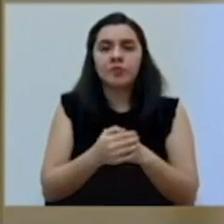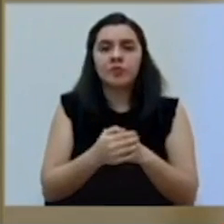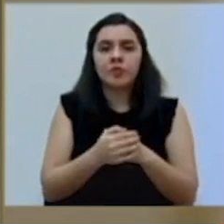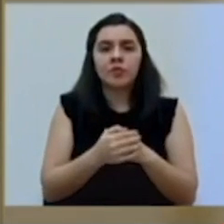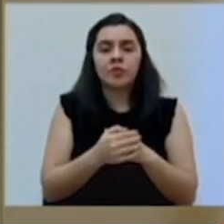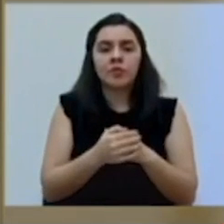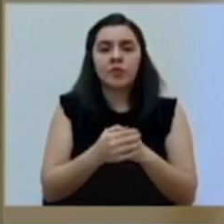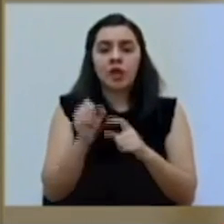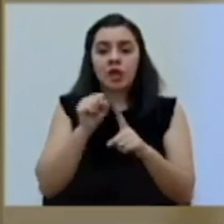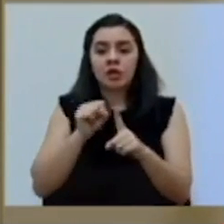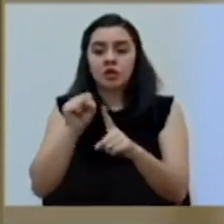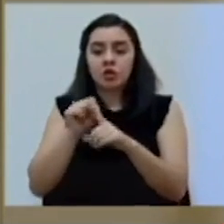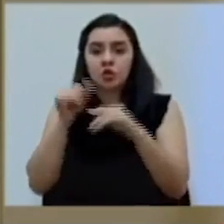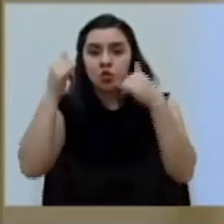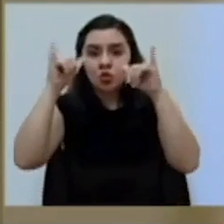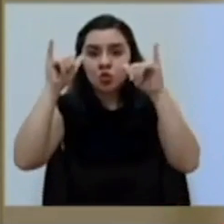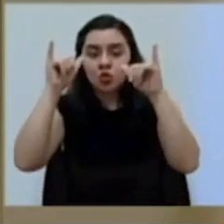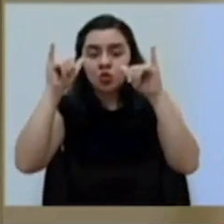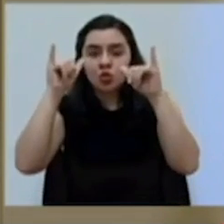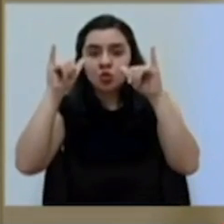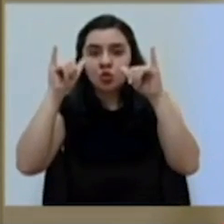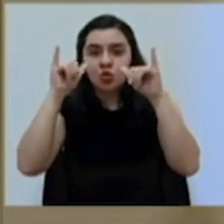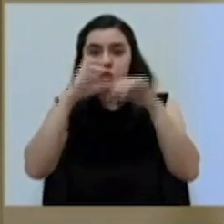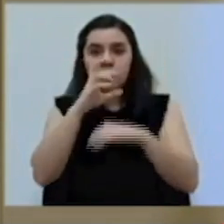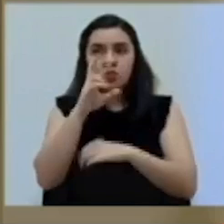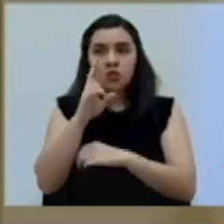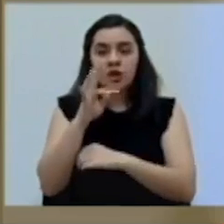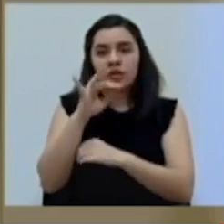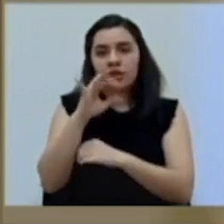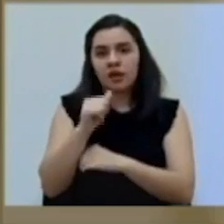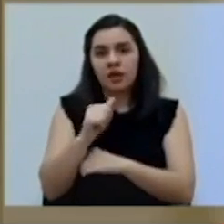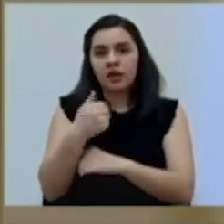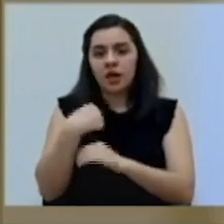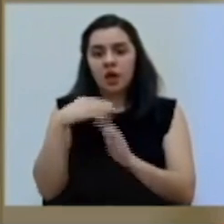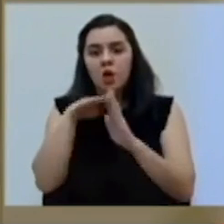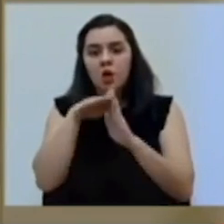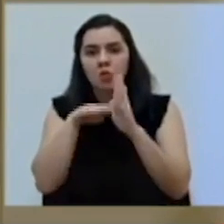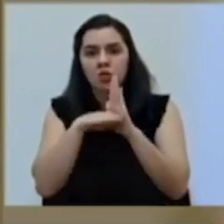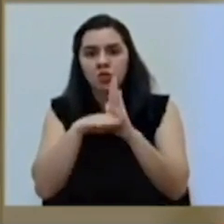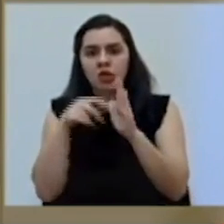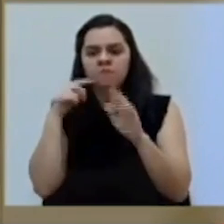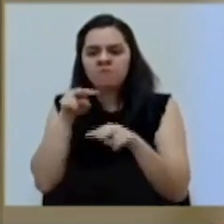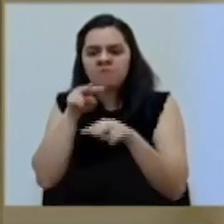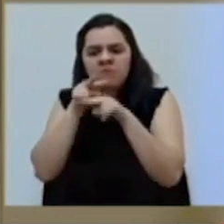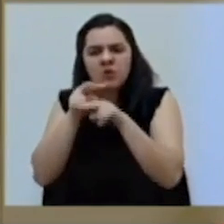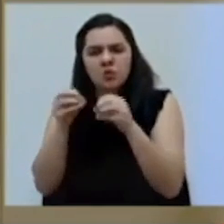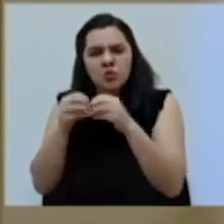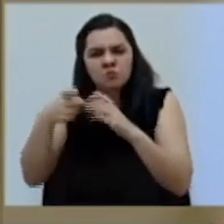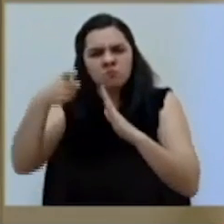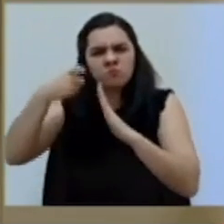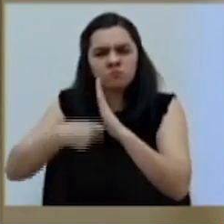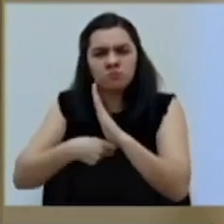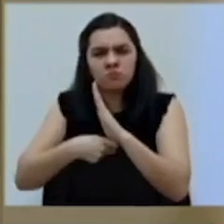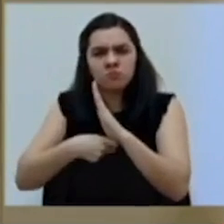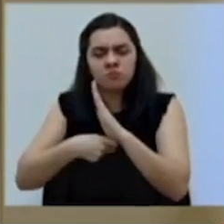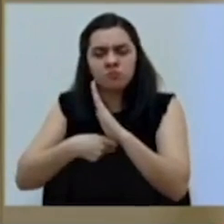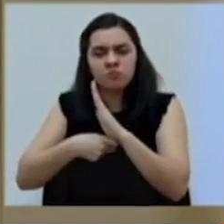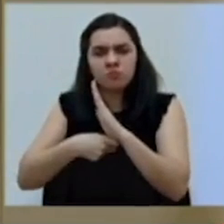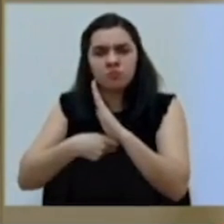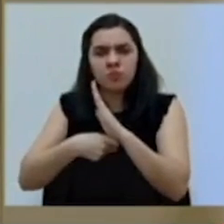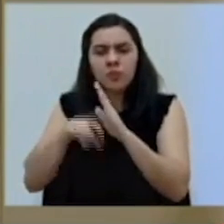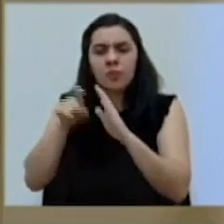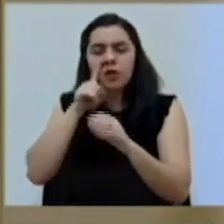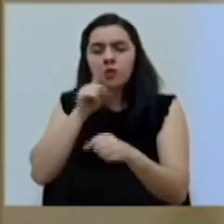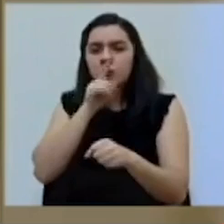a la tica, existe un protocolo que va a haber una supervisión muy rigurosa que se